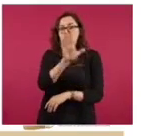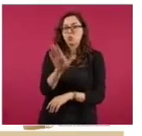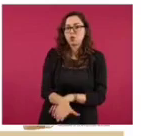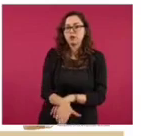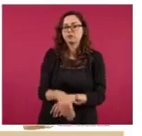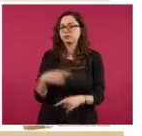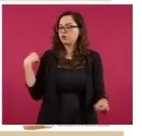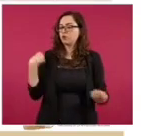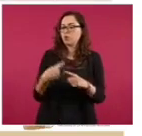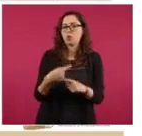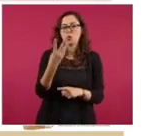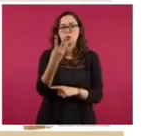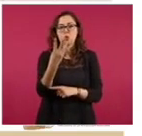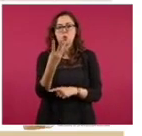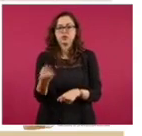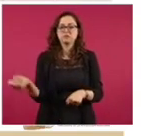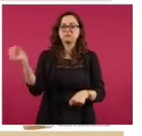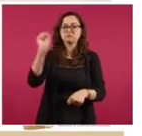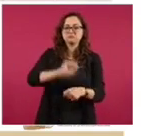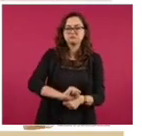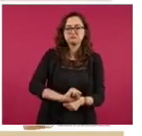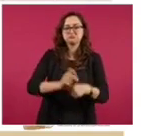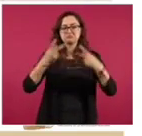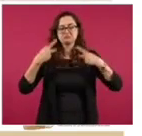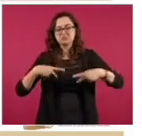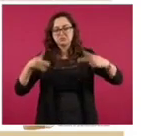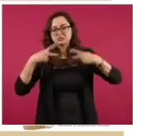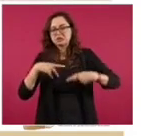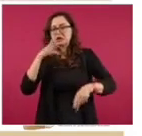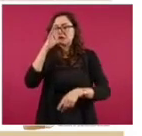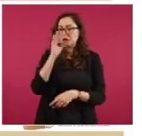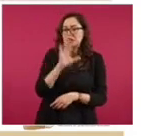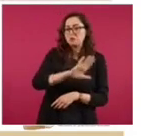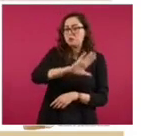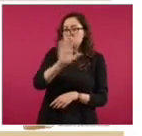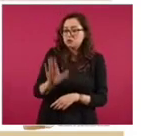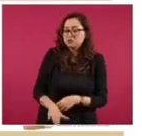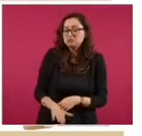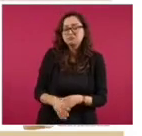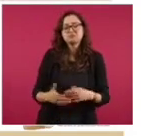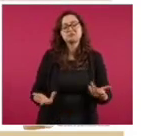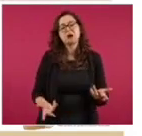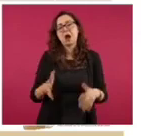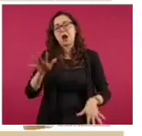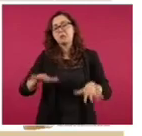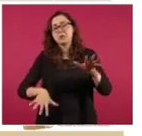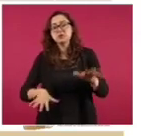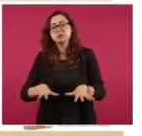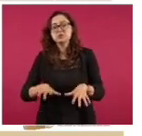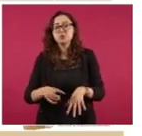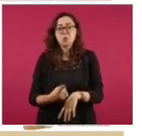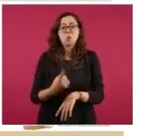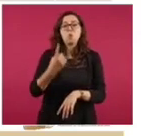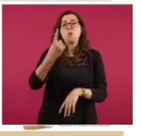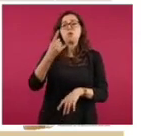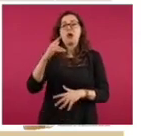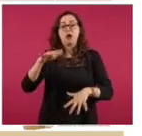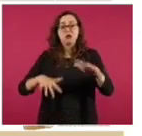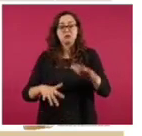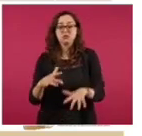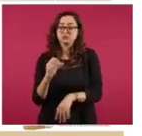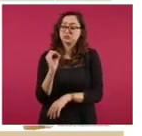llevamos cuatro semanas consecutivas en donde tenemos menos de un dígito en el promedio diario durante